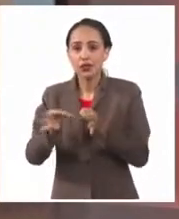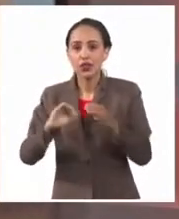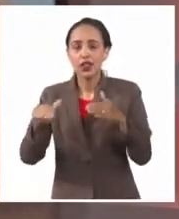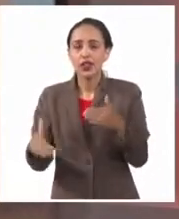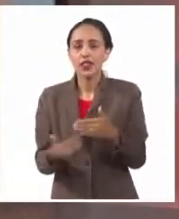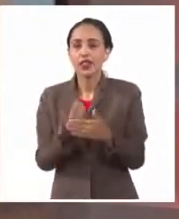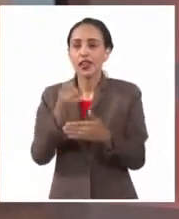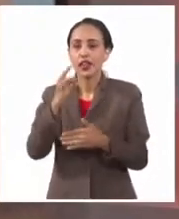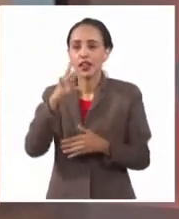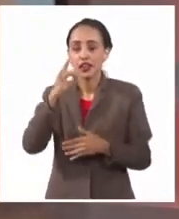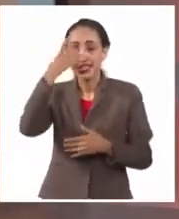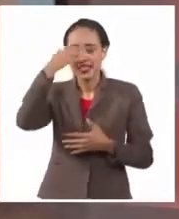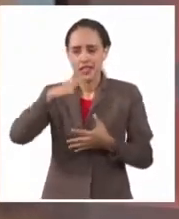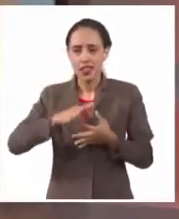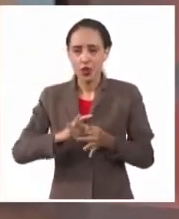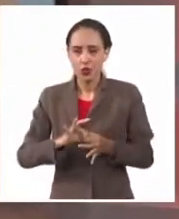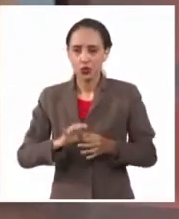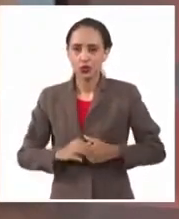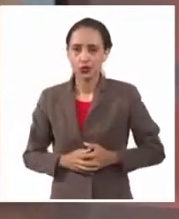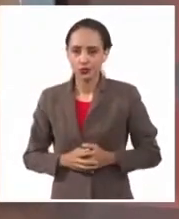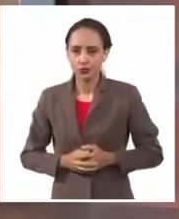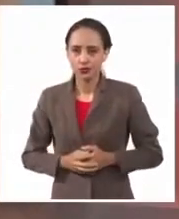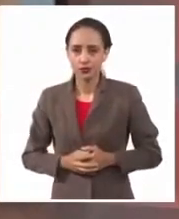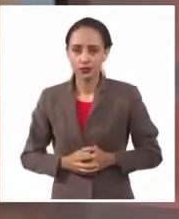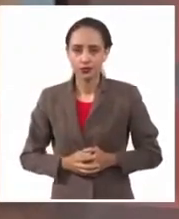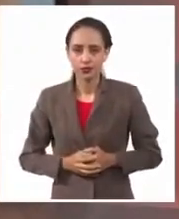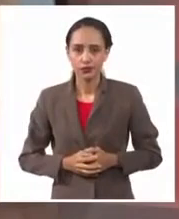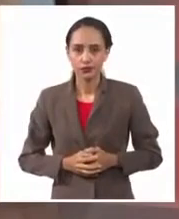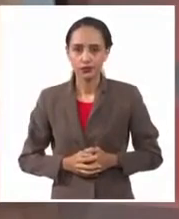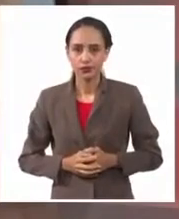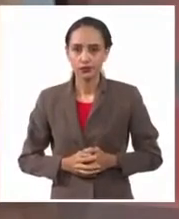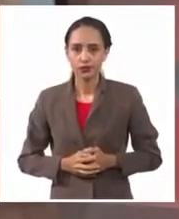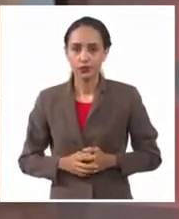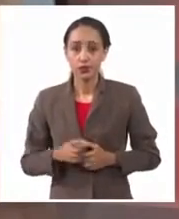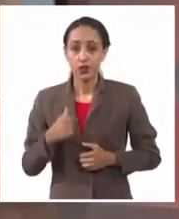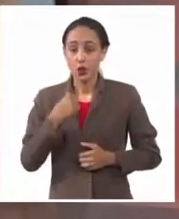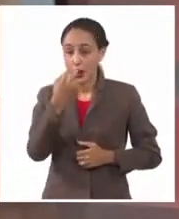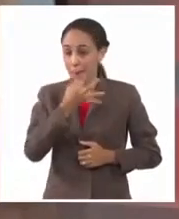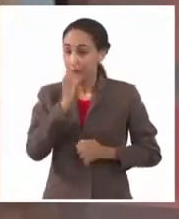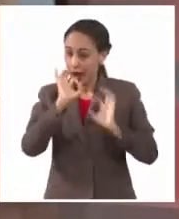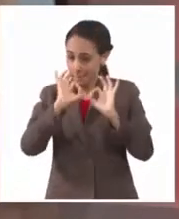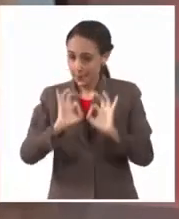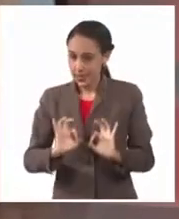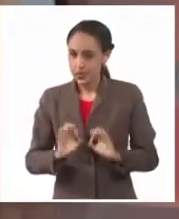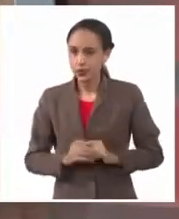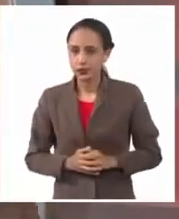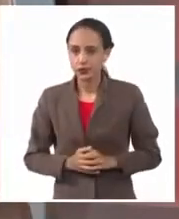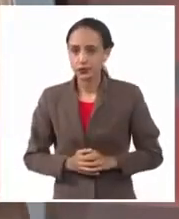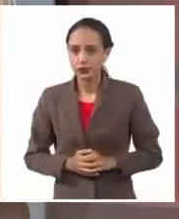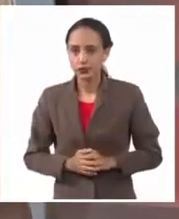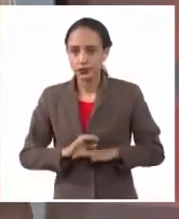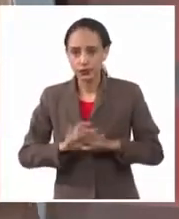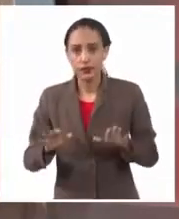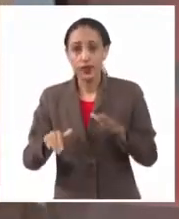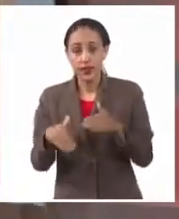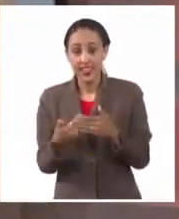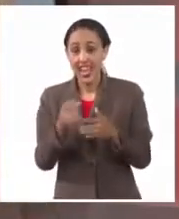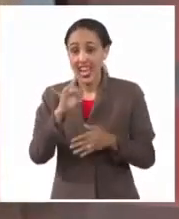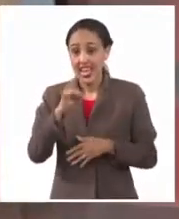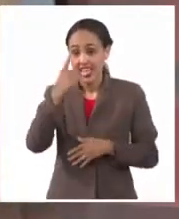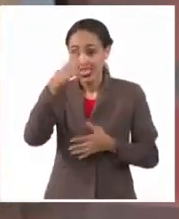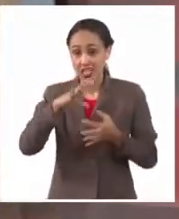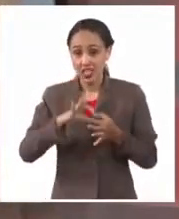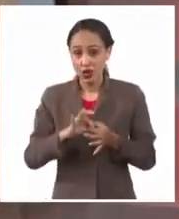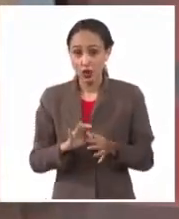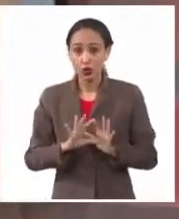15 de agosto y voy a hacer la siguiente precisión también. Por tanto, ya a partir del día 15 de agosto se